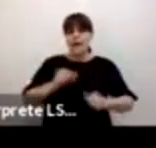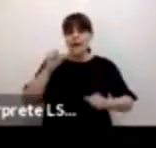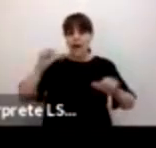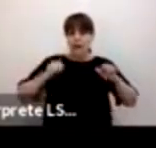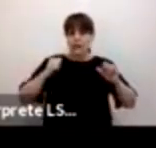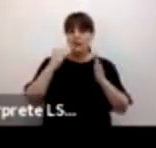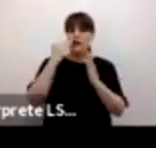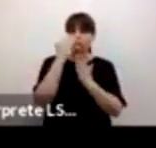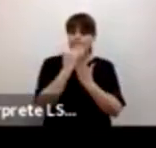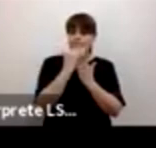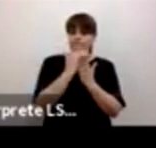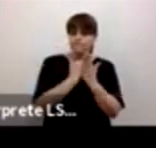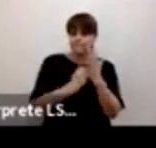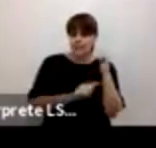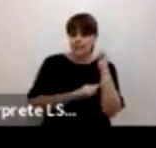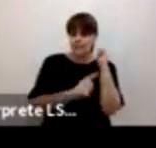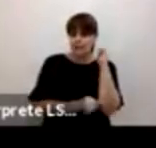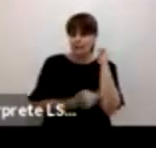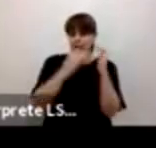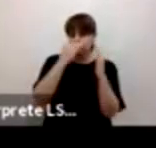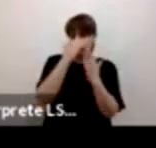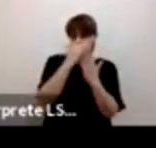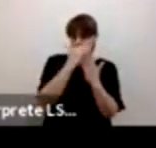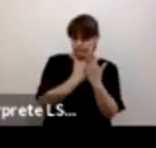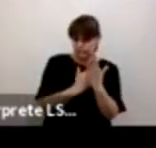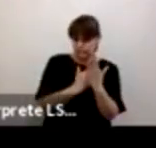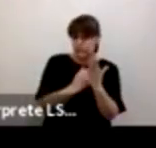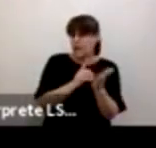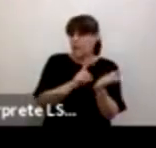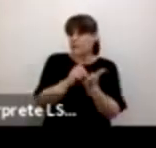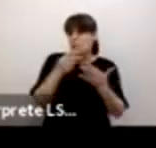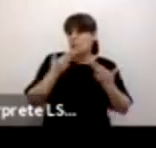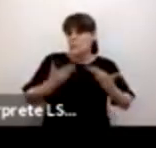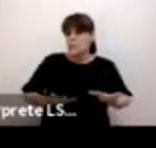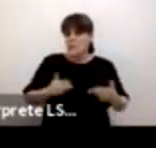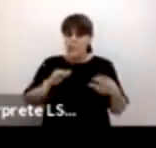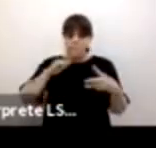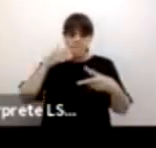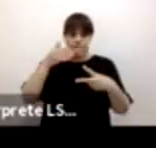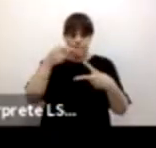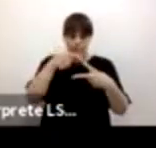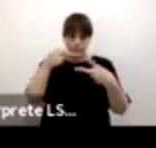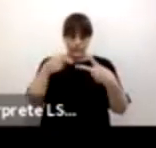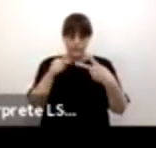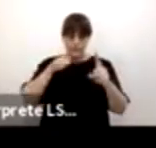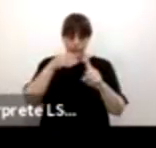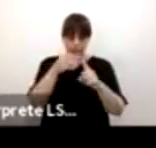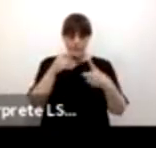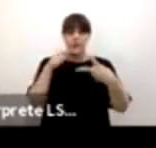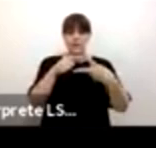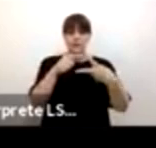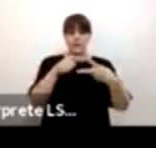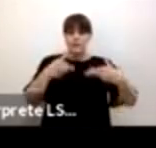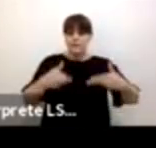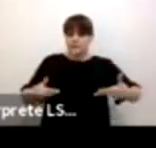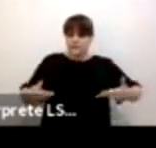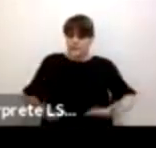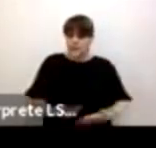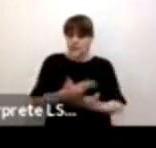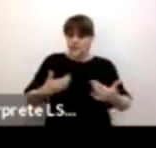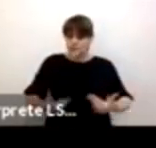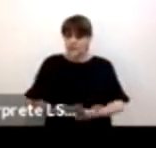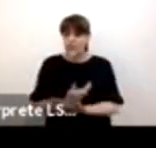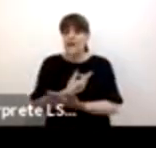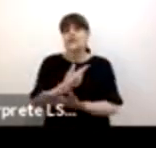absoluto respeto de los derechos humanos pero fundamentalmente dos objetivos disminuir a cero los nacimientos de niñas